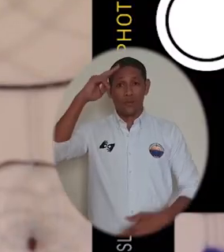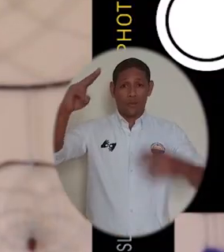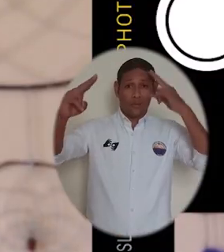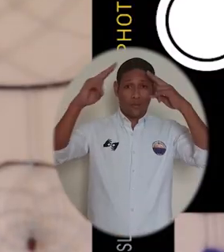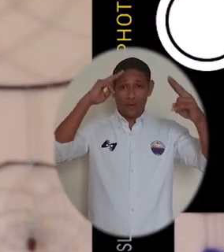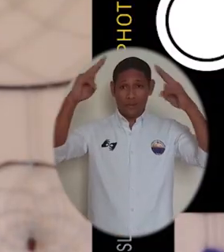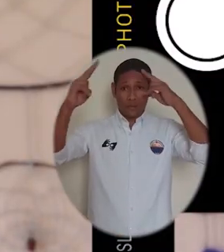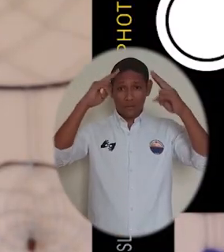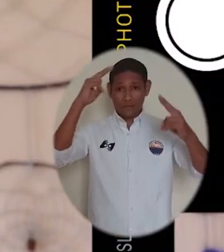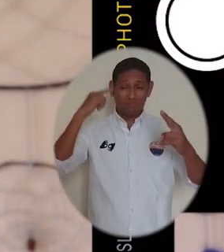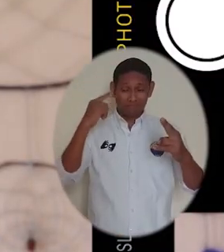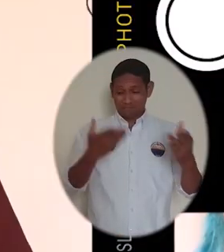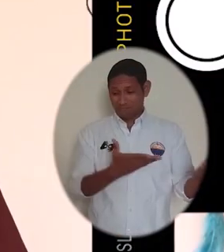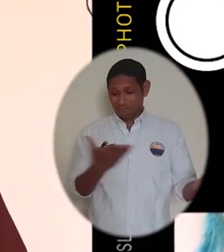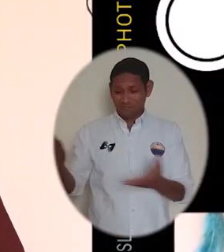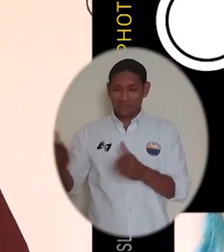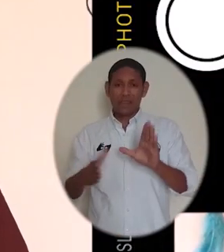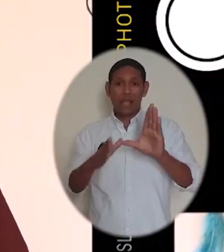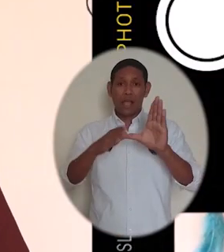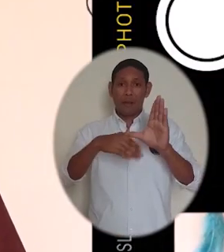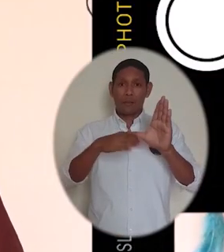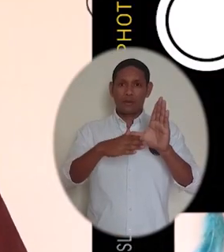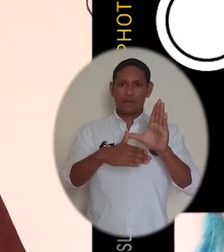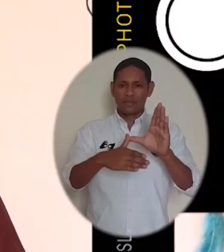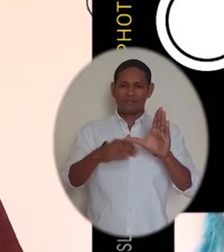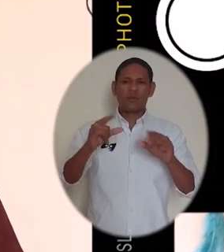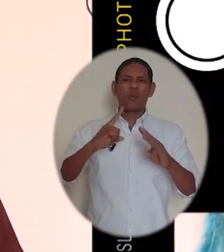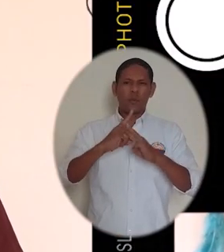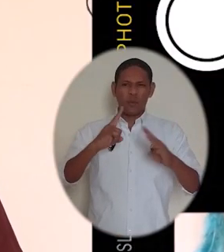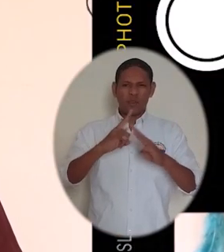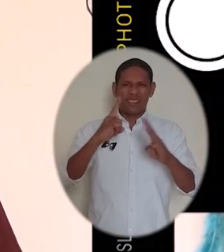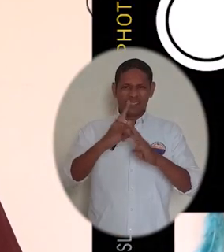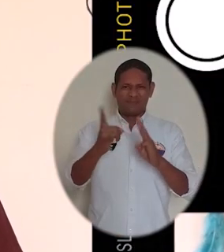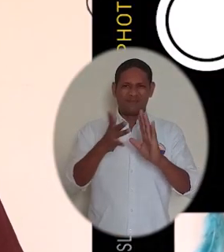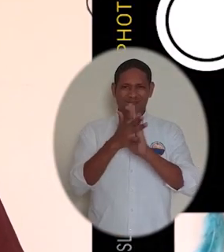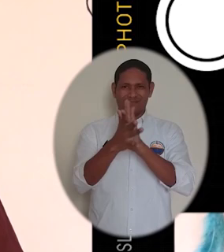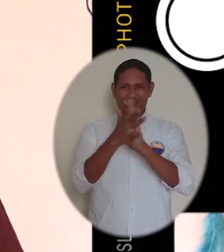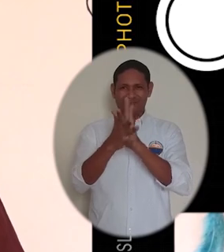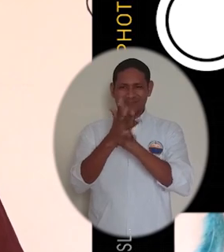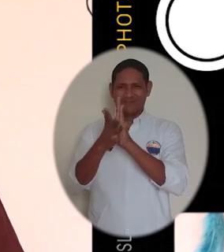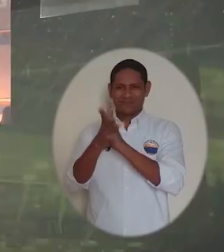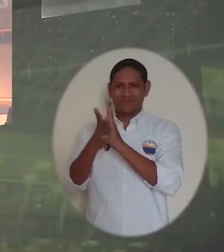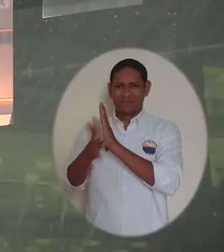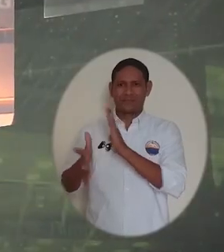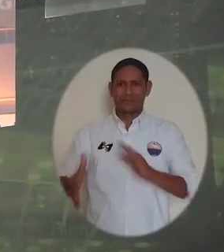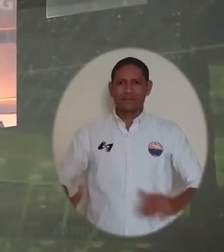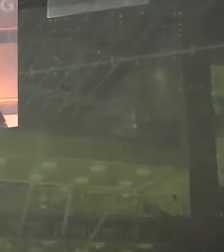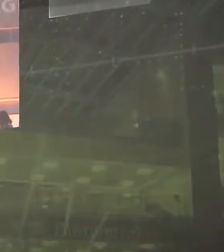¿Qué tal amigos? Sean todos bienvenidos a El Campus TV, programa institucional de la Universidad del Magdalena.